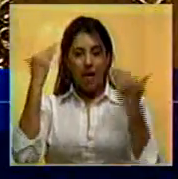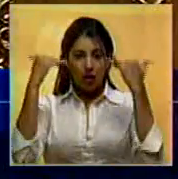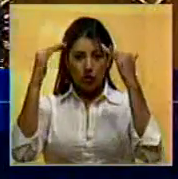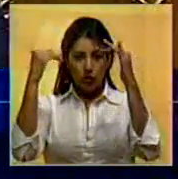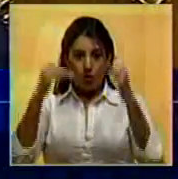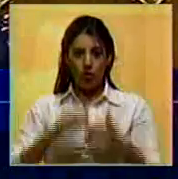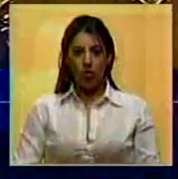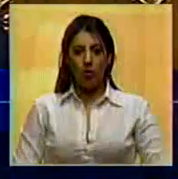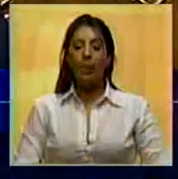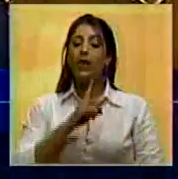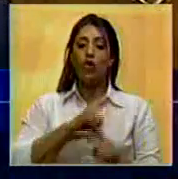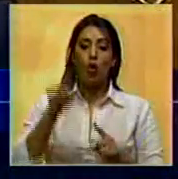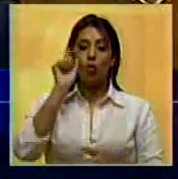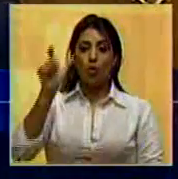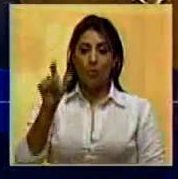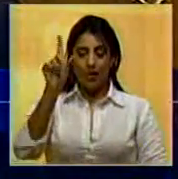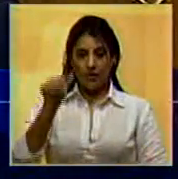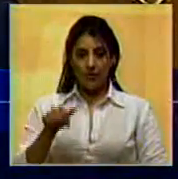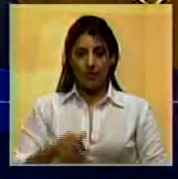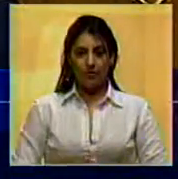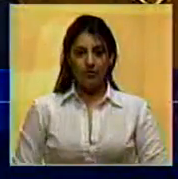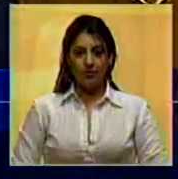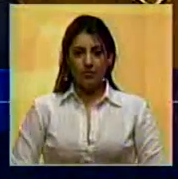Iván Simonovic